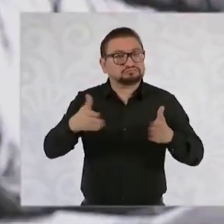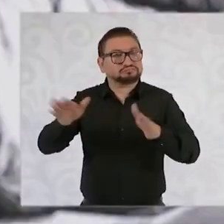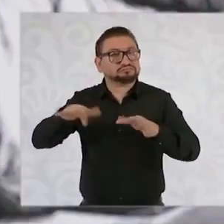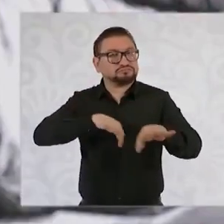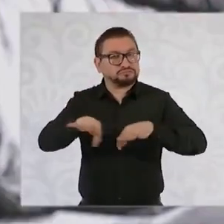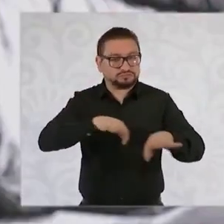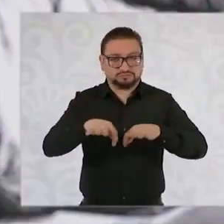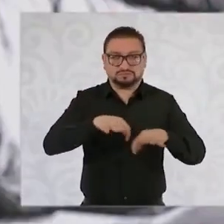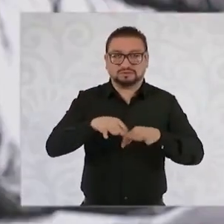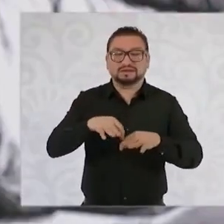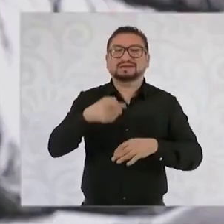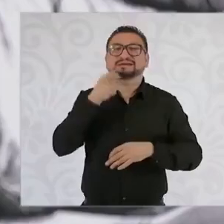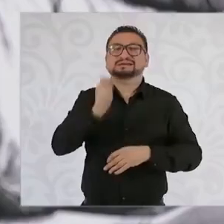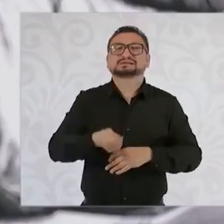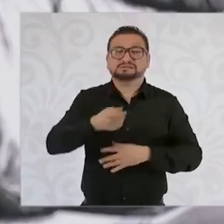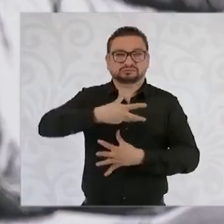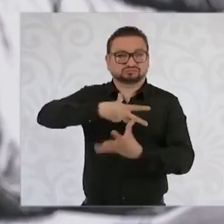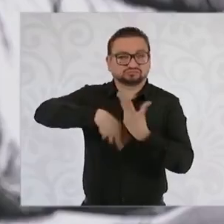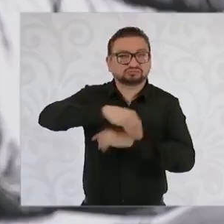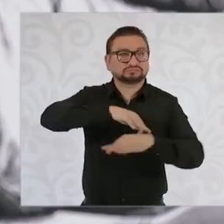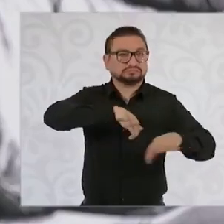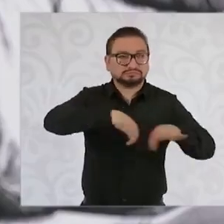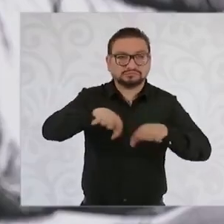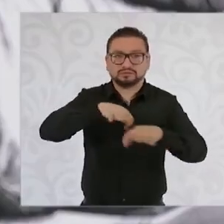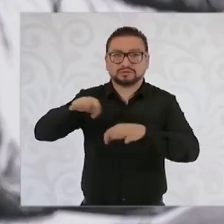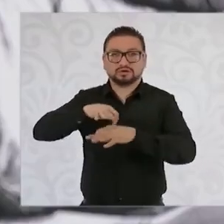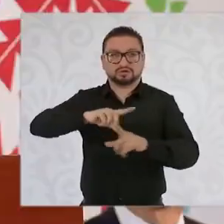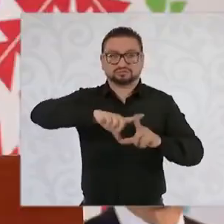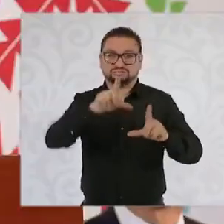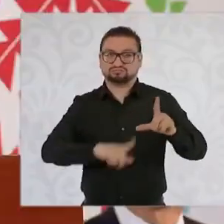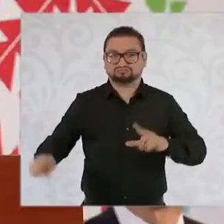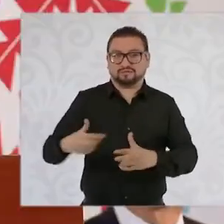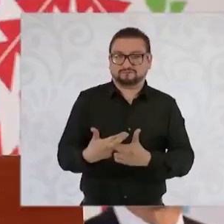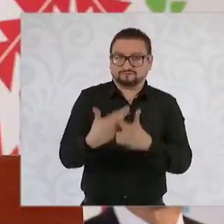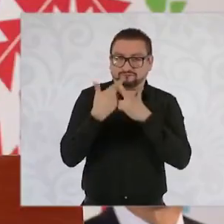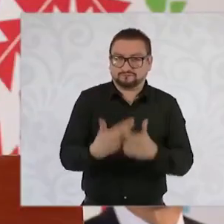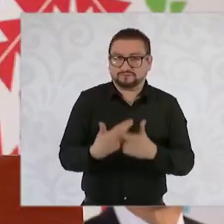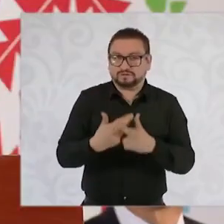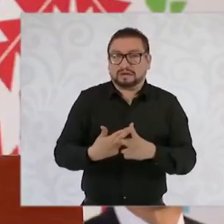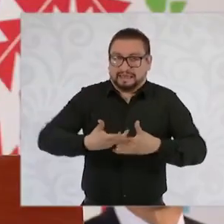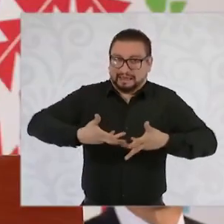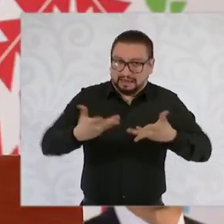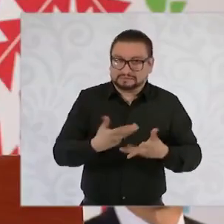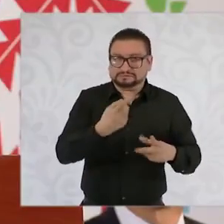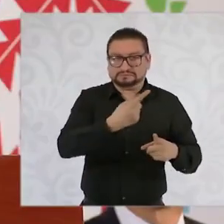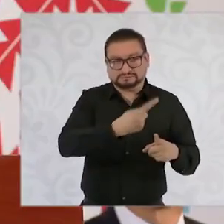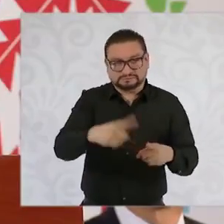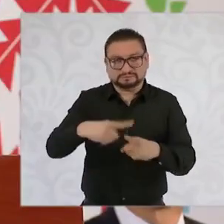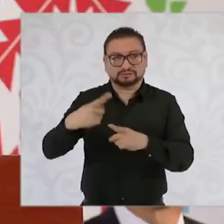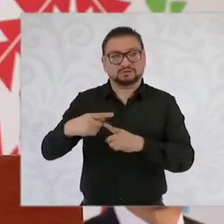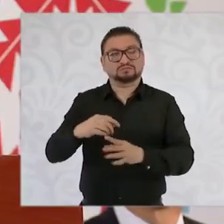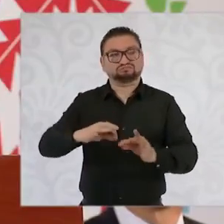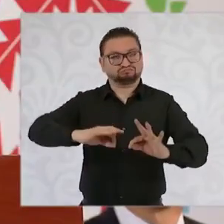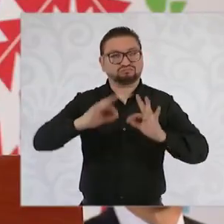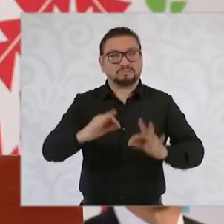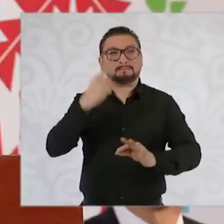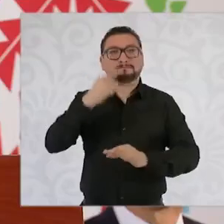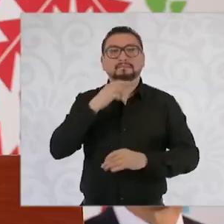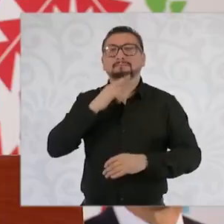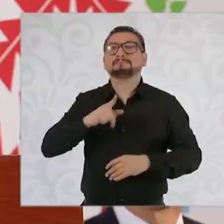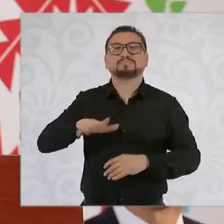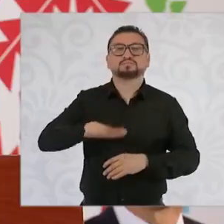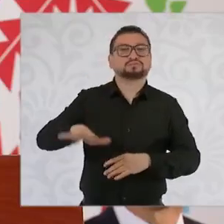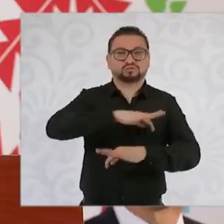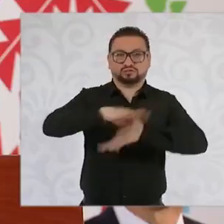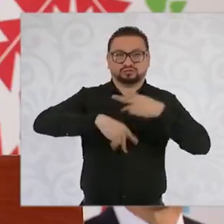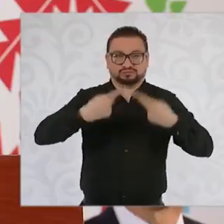la prosperidad implica distribuir la riqueza nacional a través de acciones concretas y efectivas para mejorar el nivel